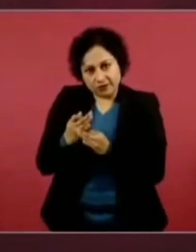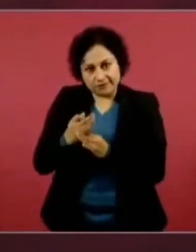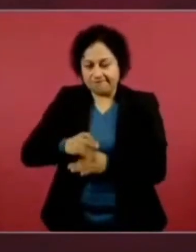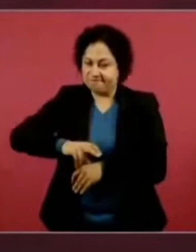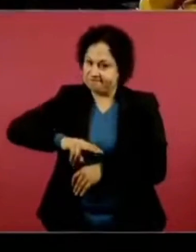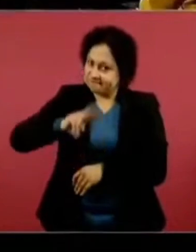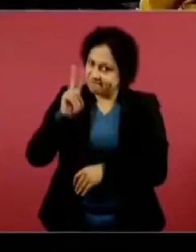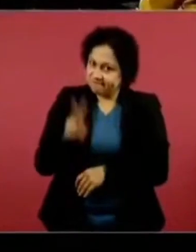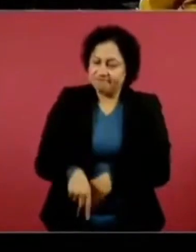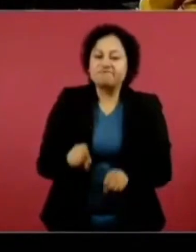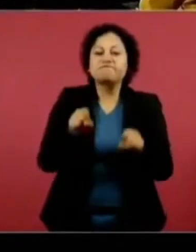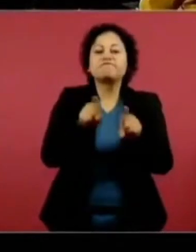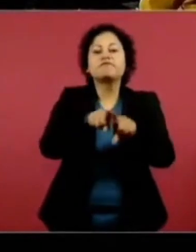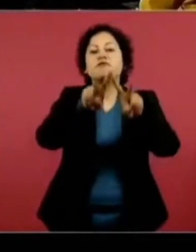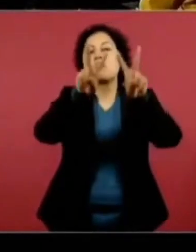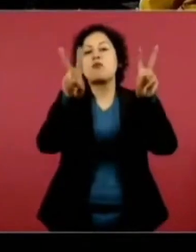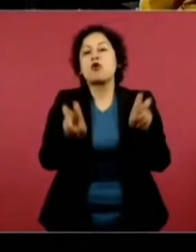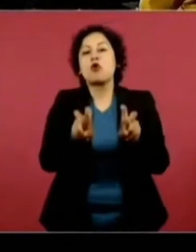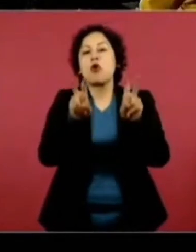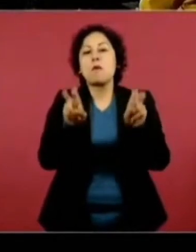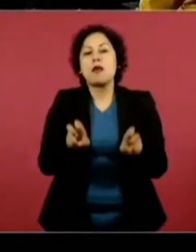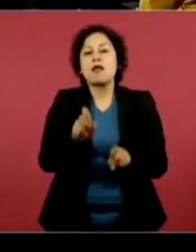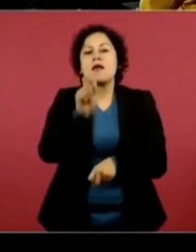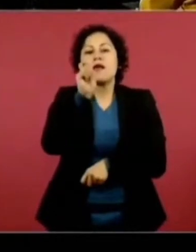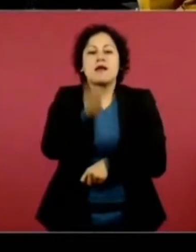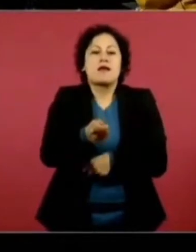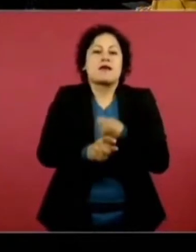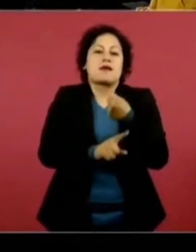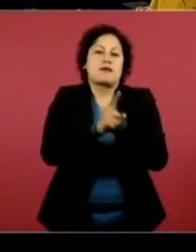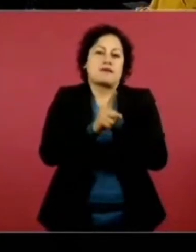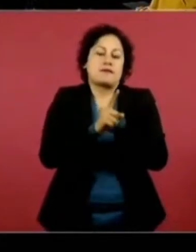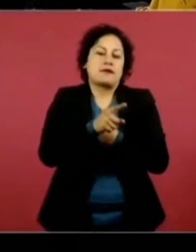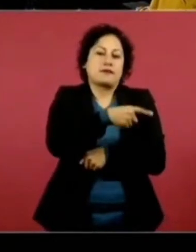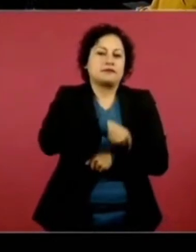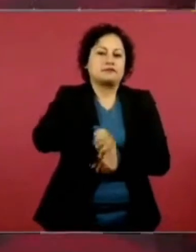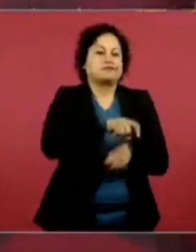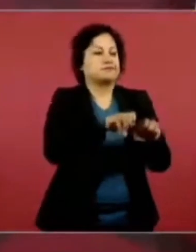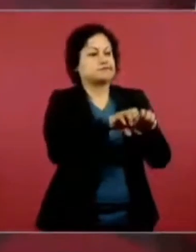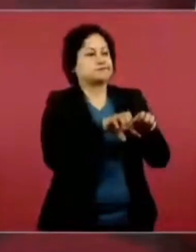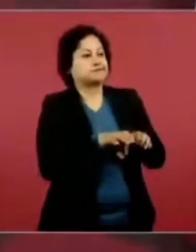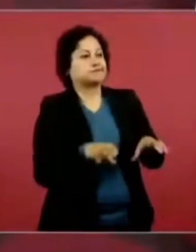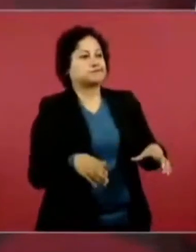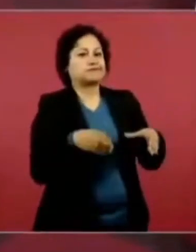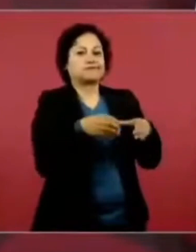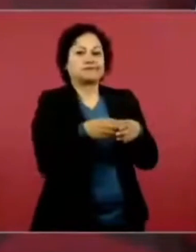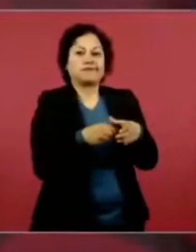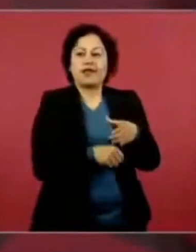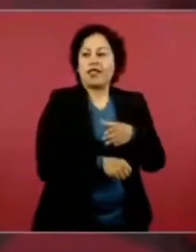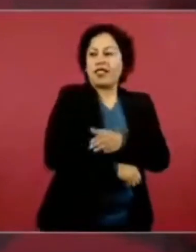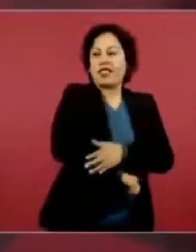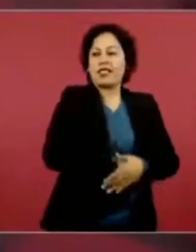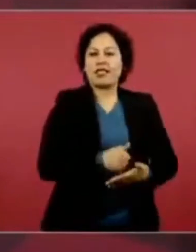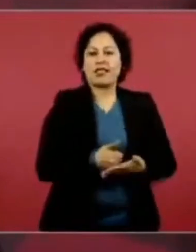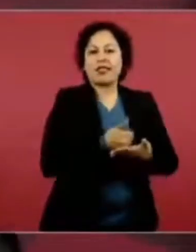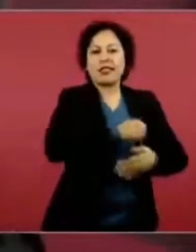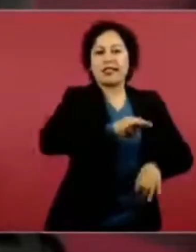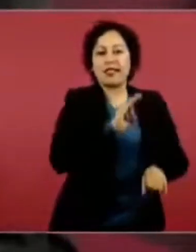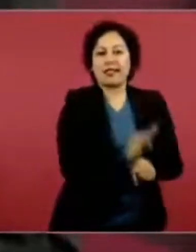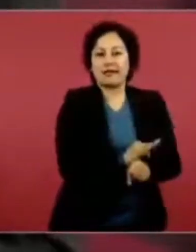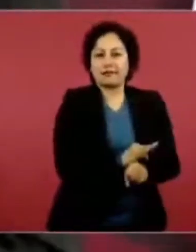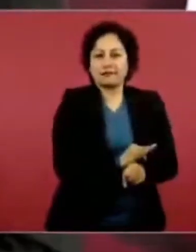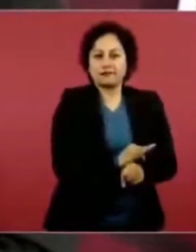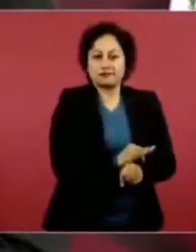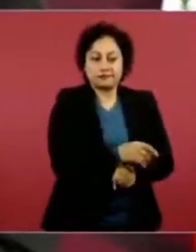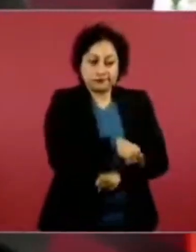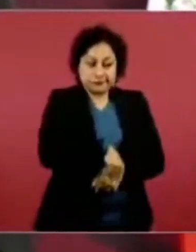de gente que se quedó mal acostumbrada a la